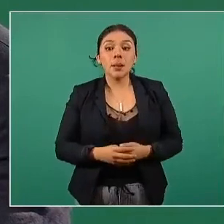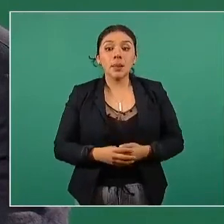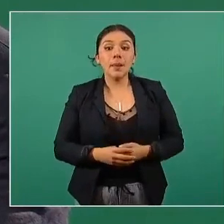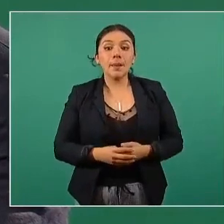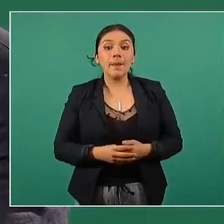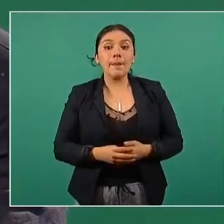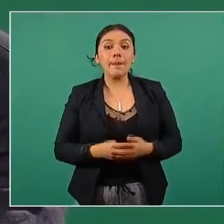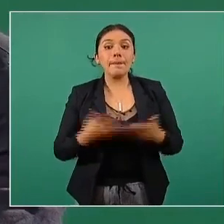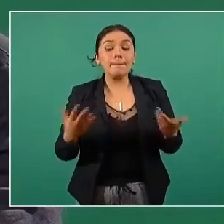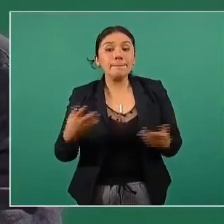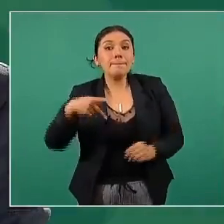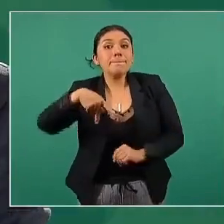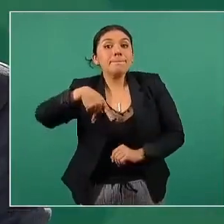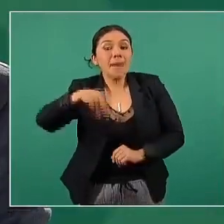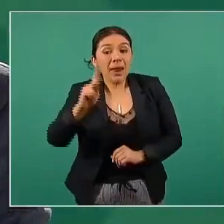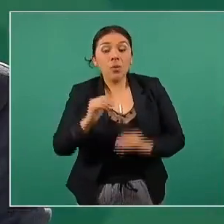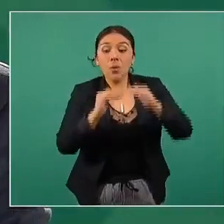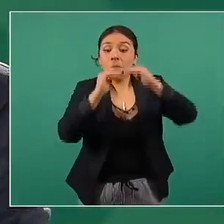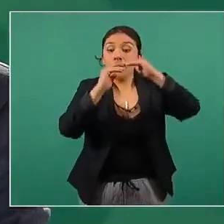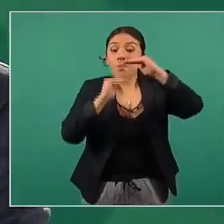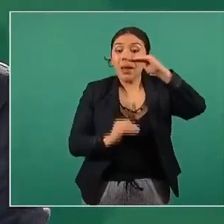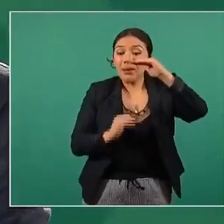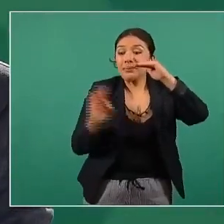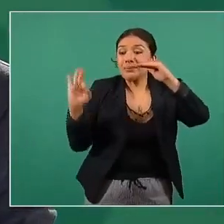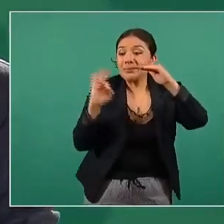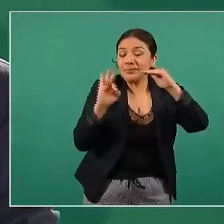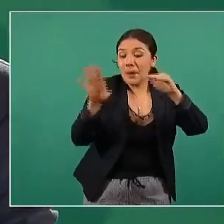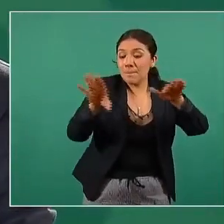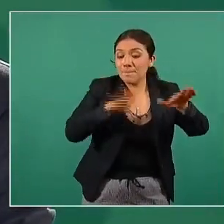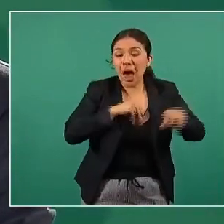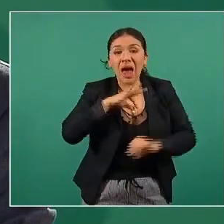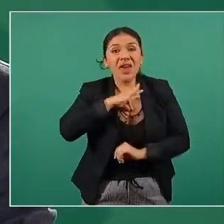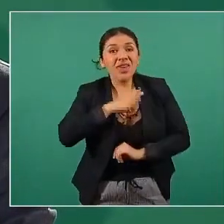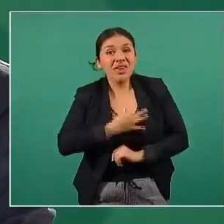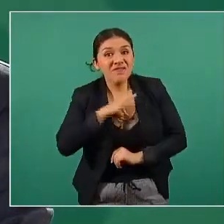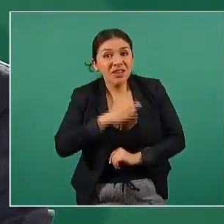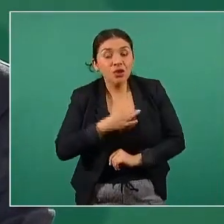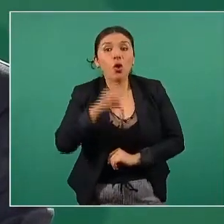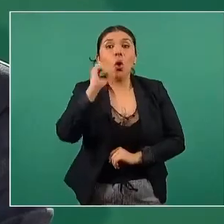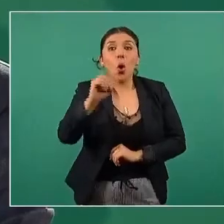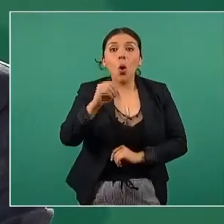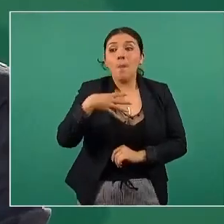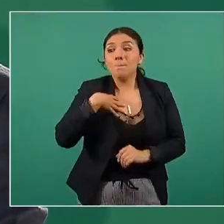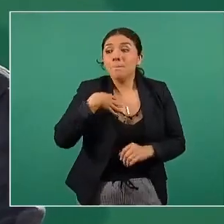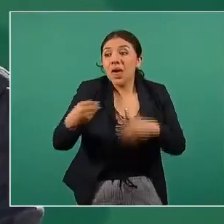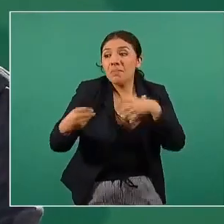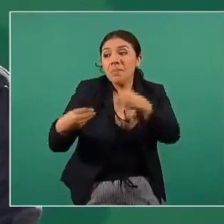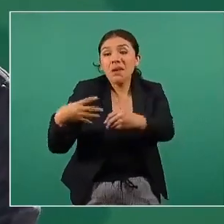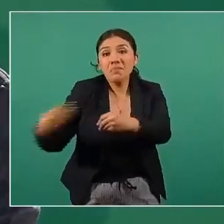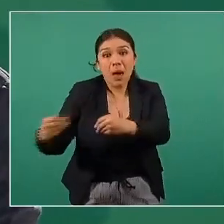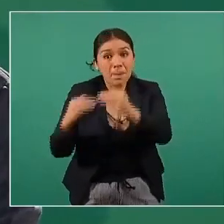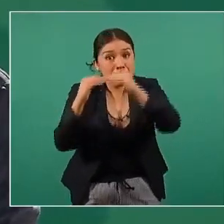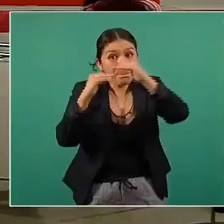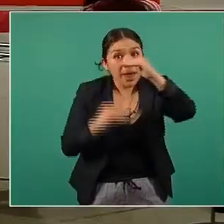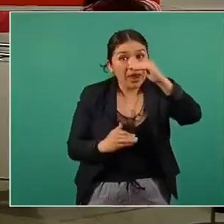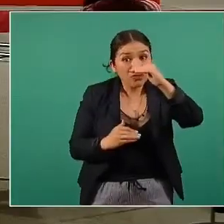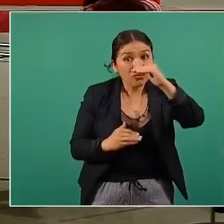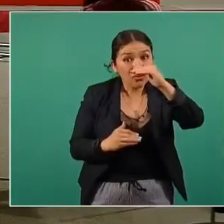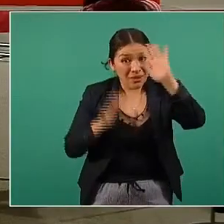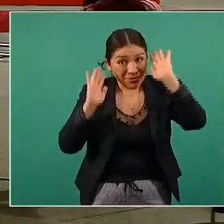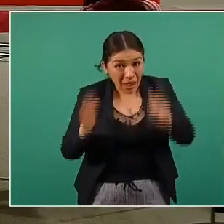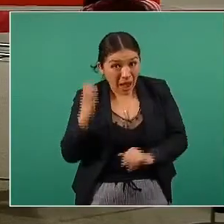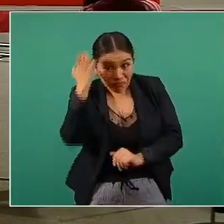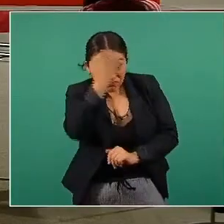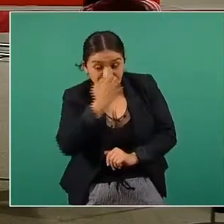pero el reducir el riesgo de infección y de la capacidad de que haya transmisión no está totalmente